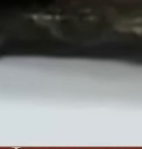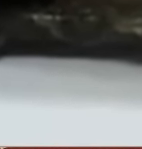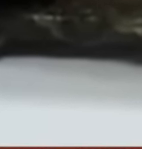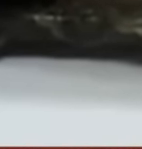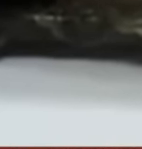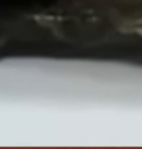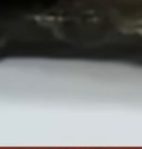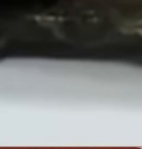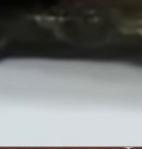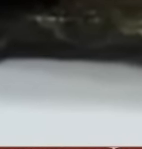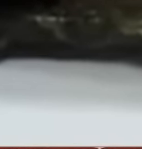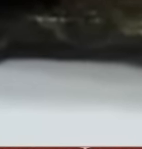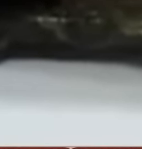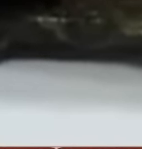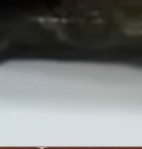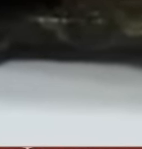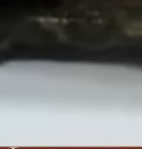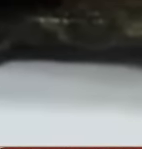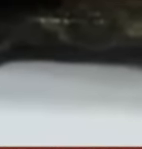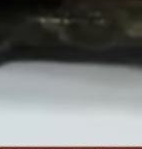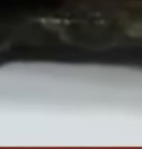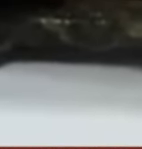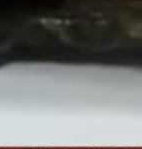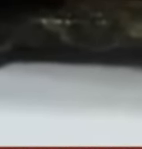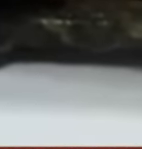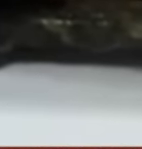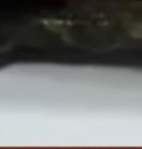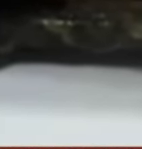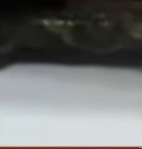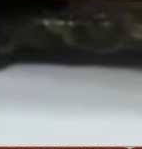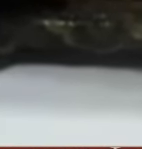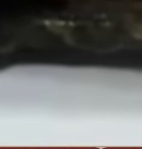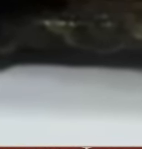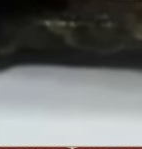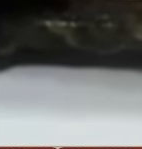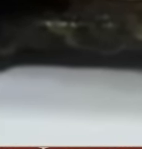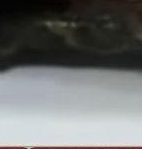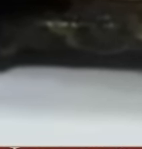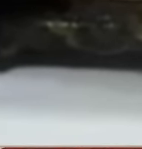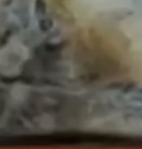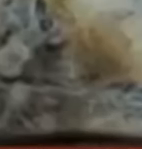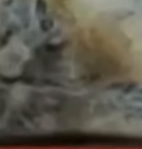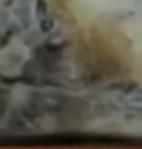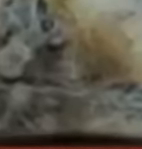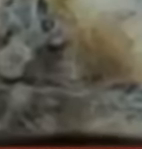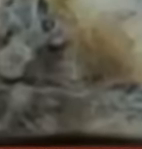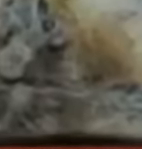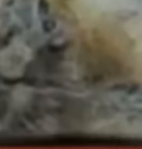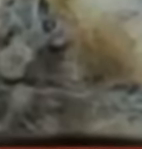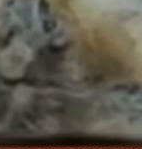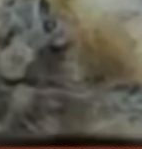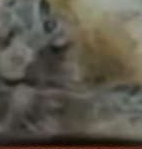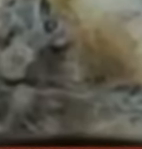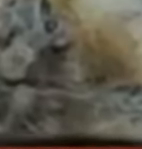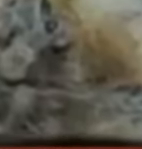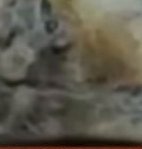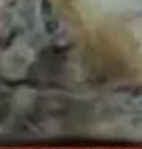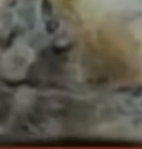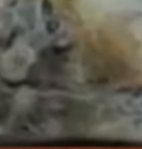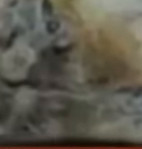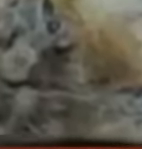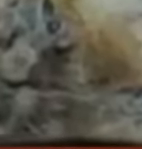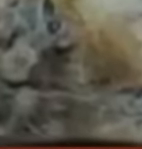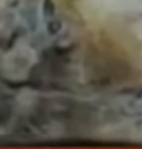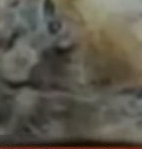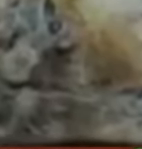Pues tienen la opción ahora de solicitar apoyo técnico directamente con la marca Y exigir una revisión del equipo O incluso hacer un